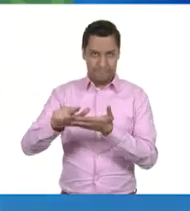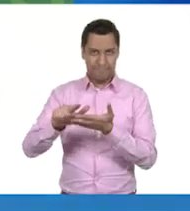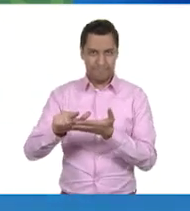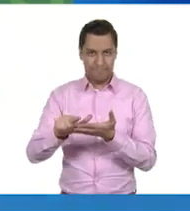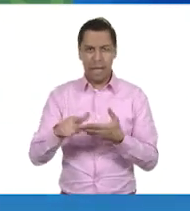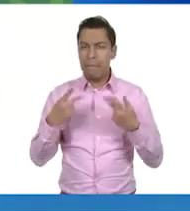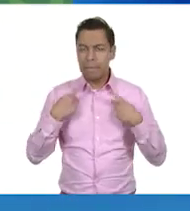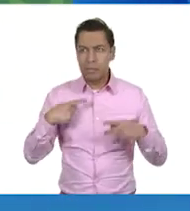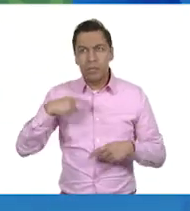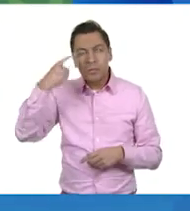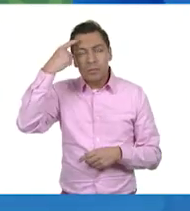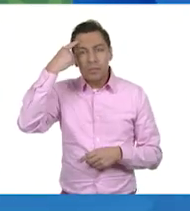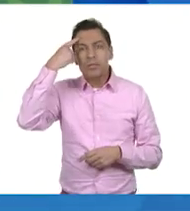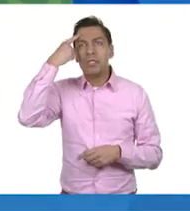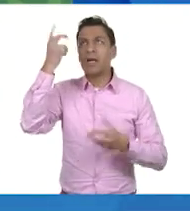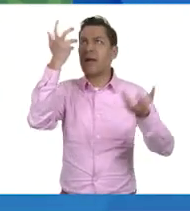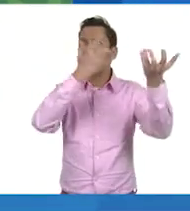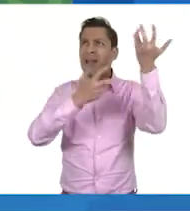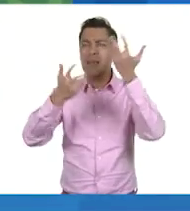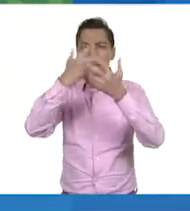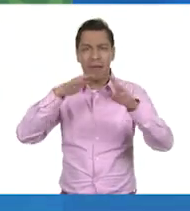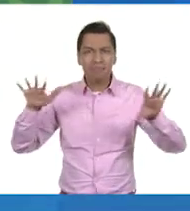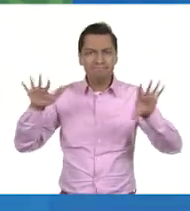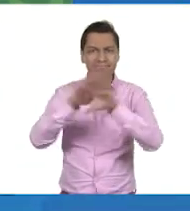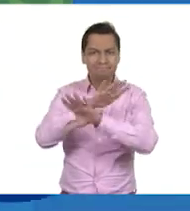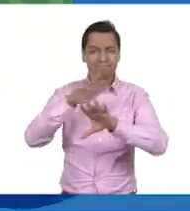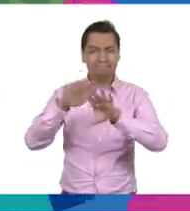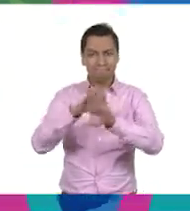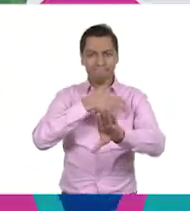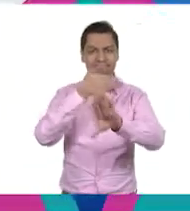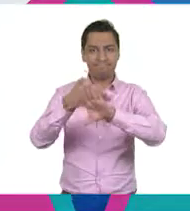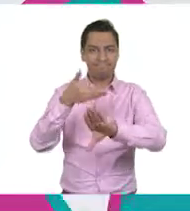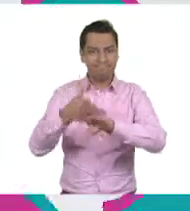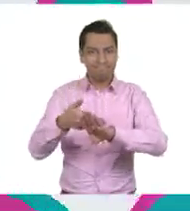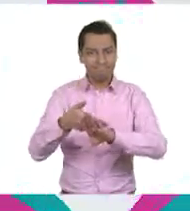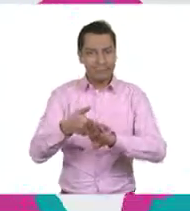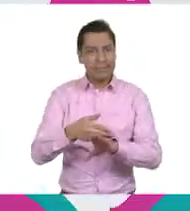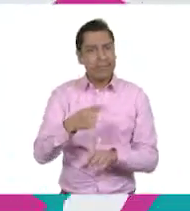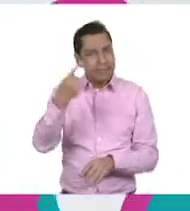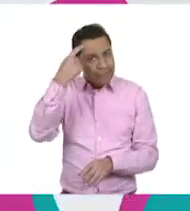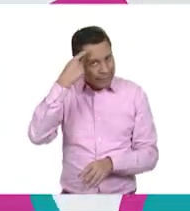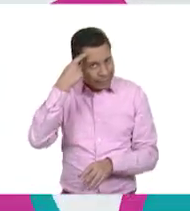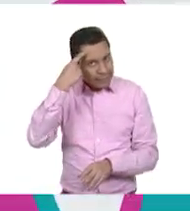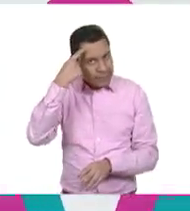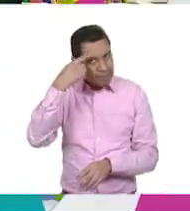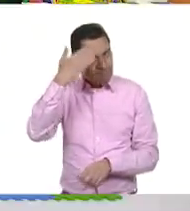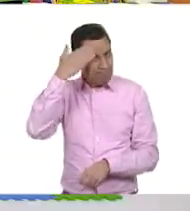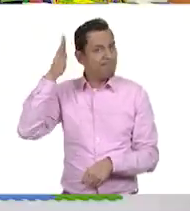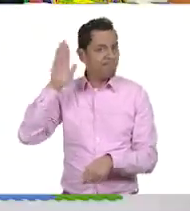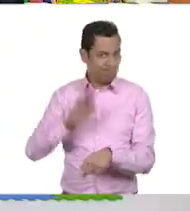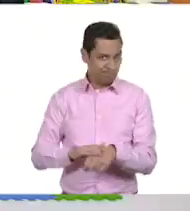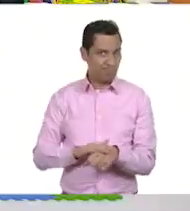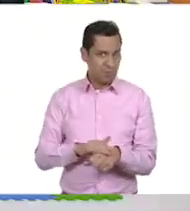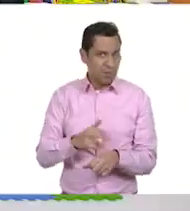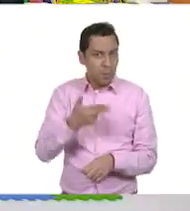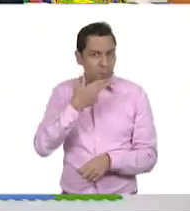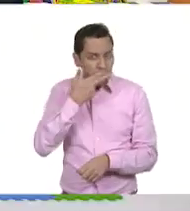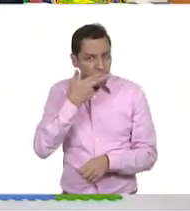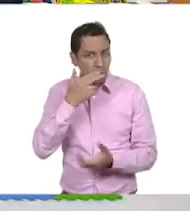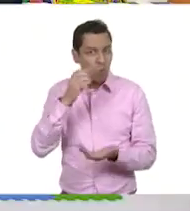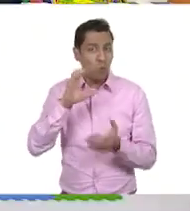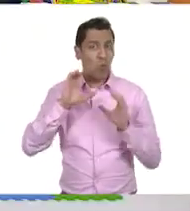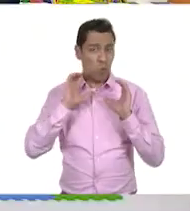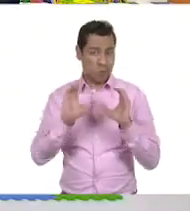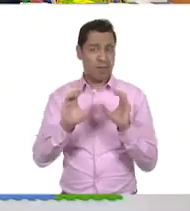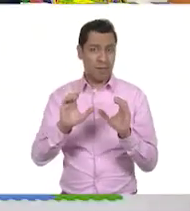personas acerca del cambio climático y sus consecuencias e involucrarlas como parte de la solución. Creo que el video nos deja claro